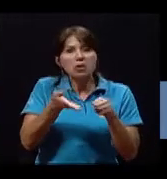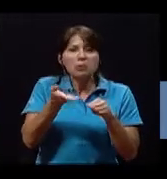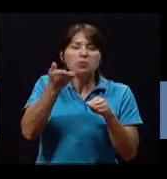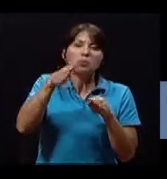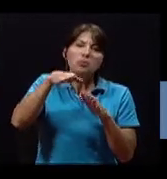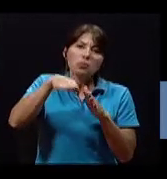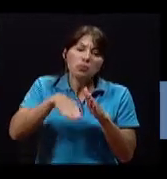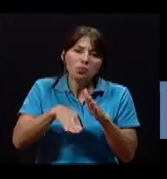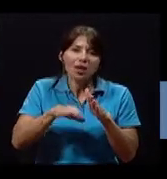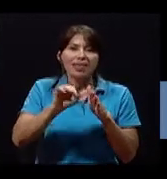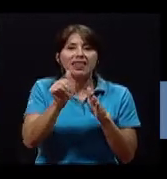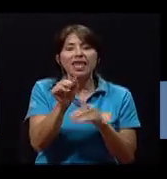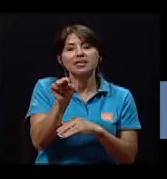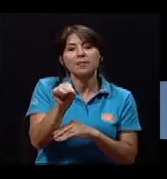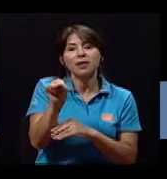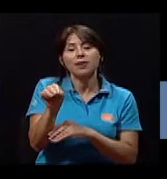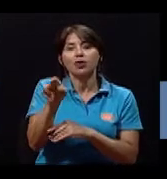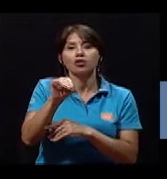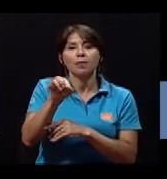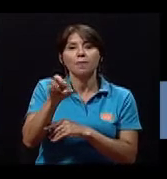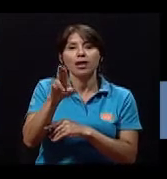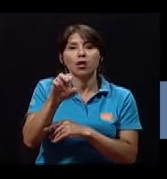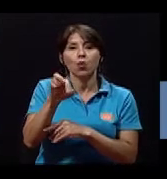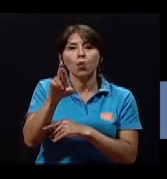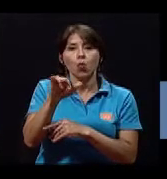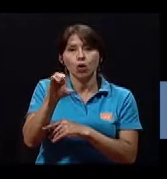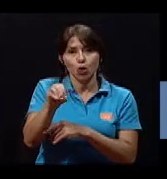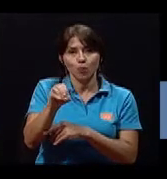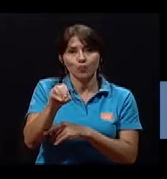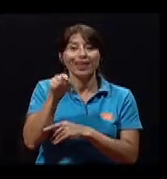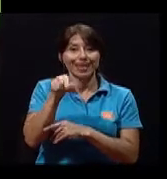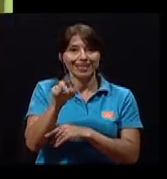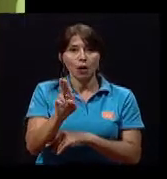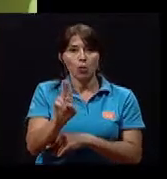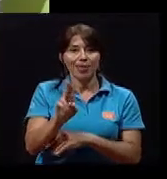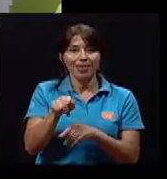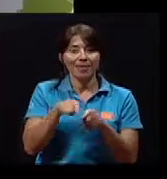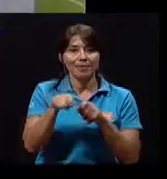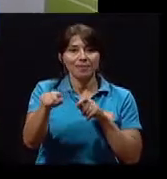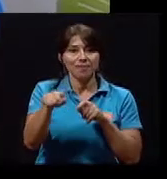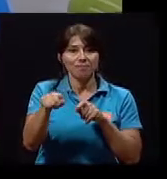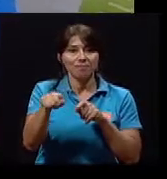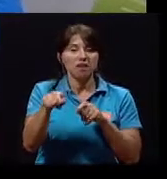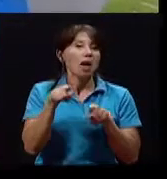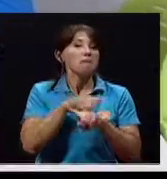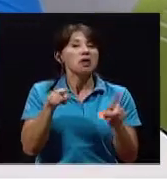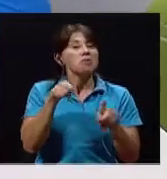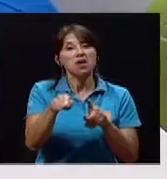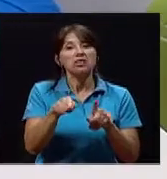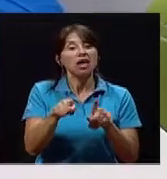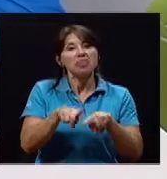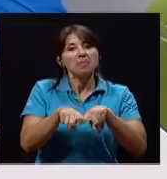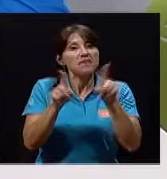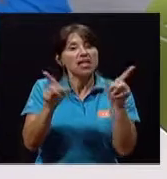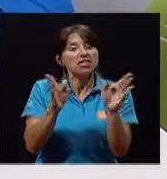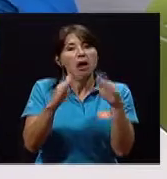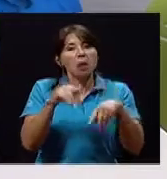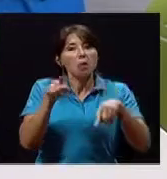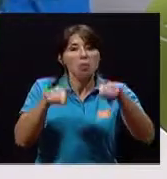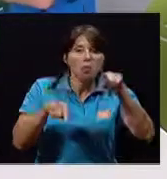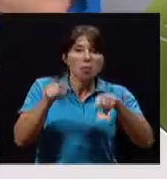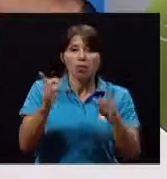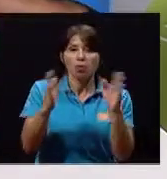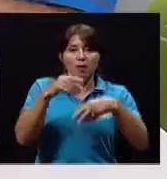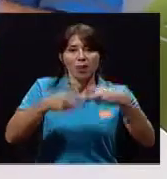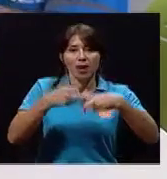milímetros de mercurio, que es la unidad con que se mide la presión arterial y esto no va haber ningún problema. Entonces, esta es la manera